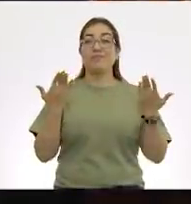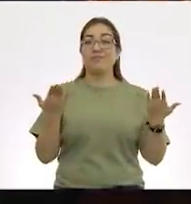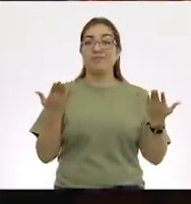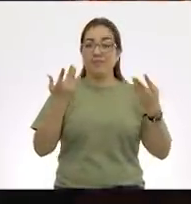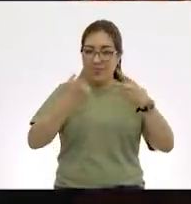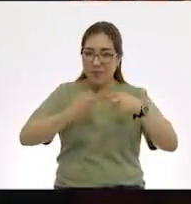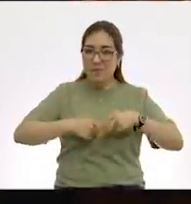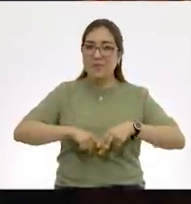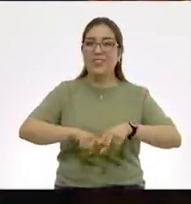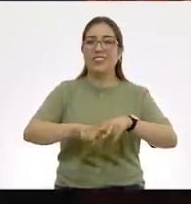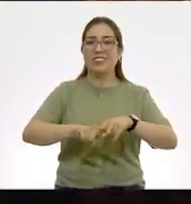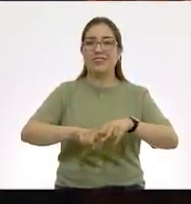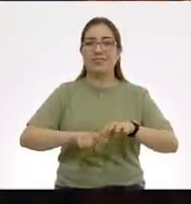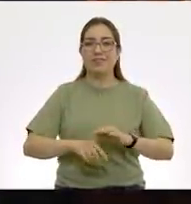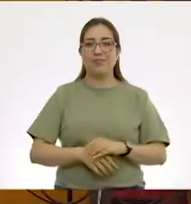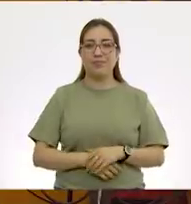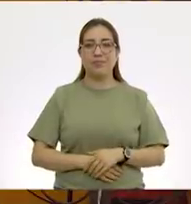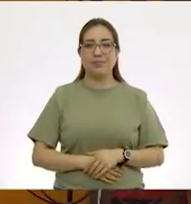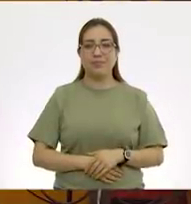¡Música! ¡Música!